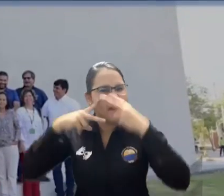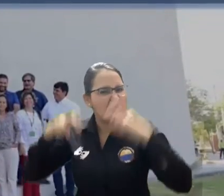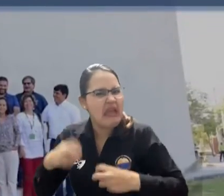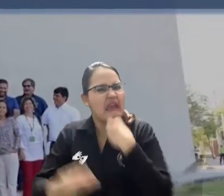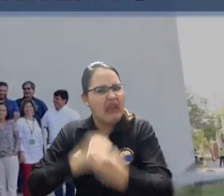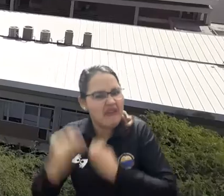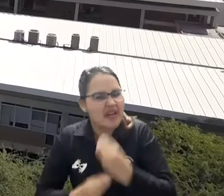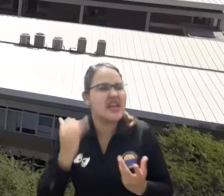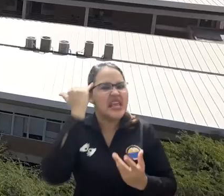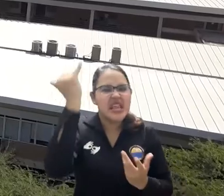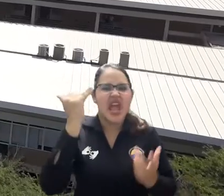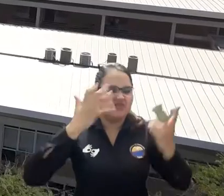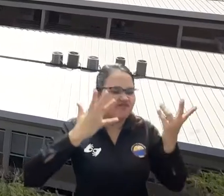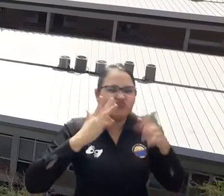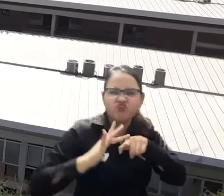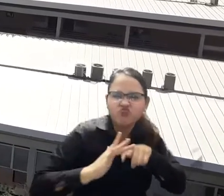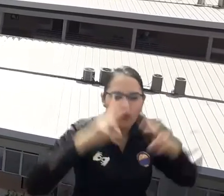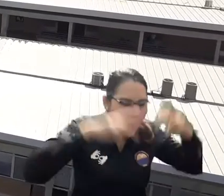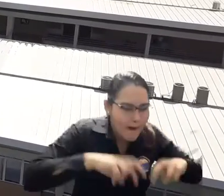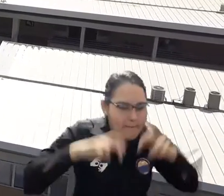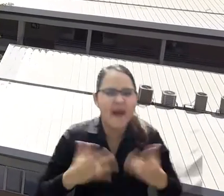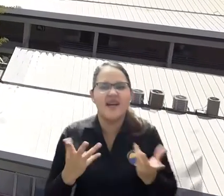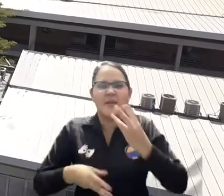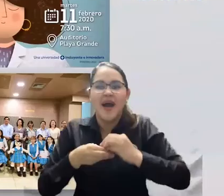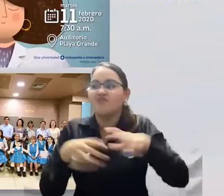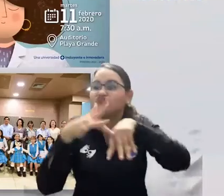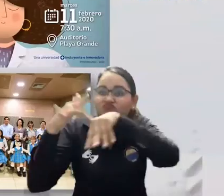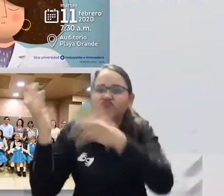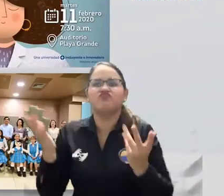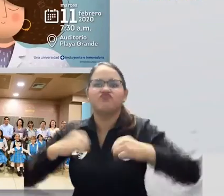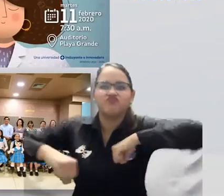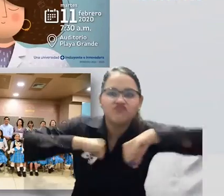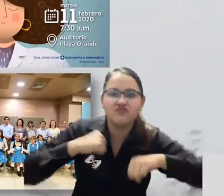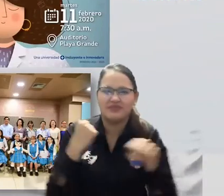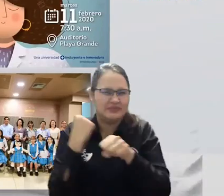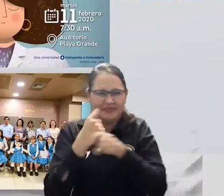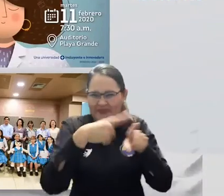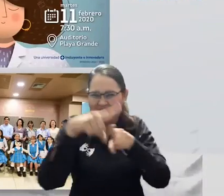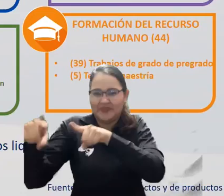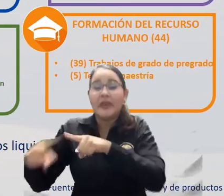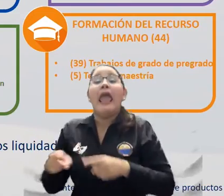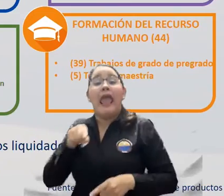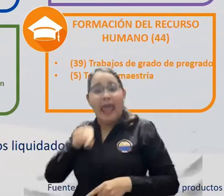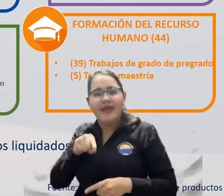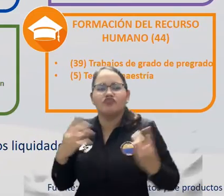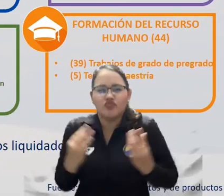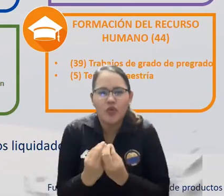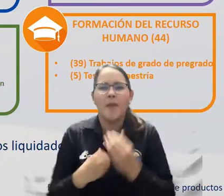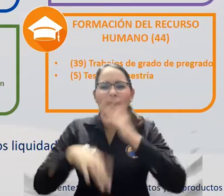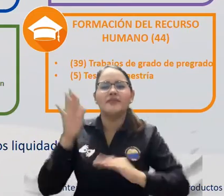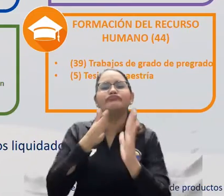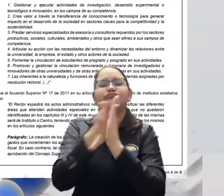investigación, desarrollo experimental, innovación y emprendimiento, la Vicerrectoría de Investigación de la Universidad del Magdalena